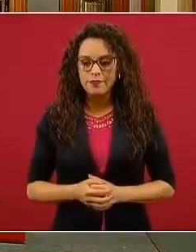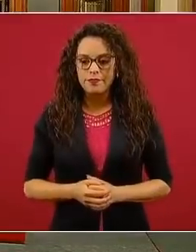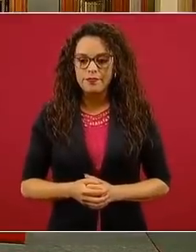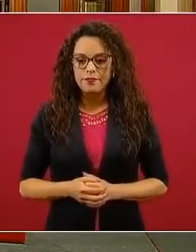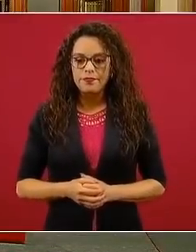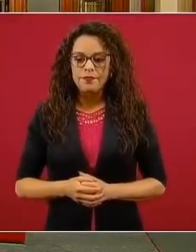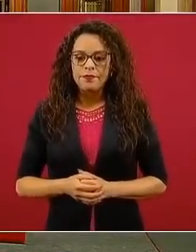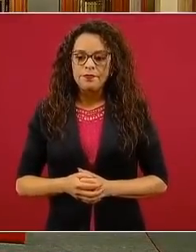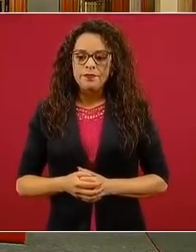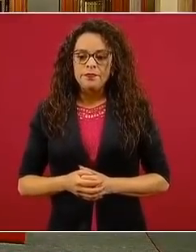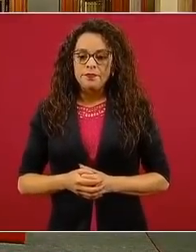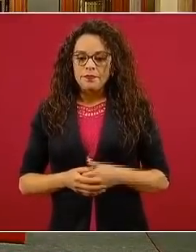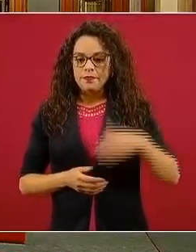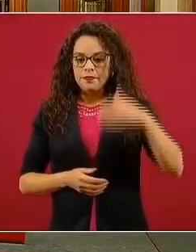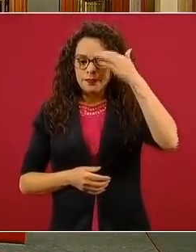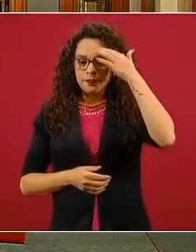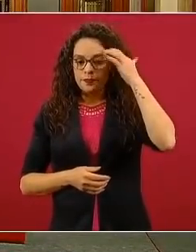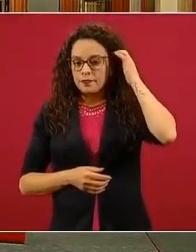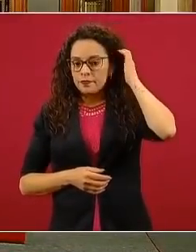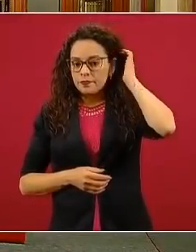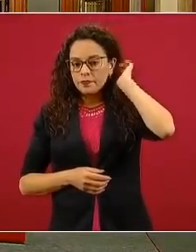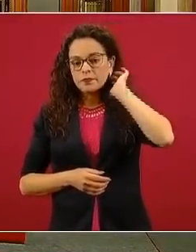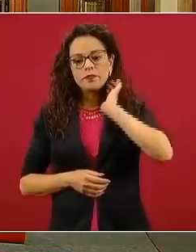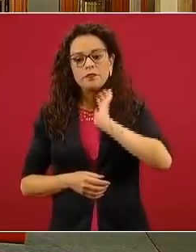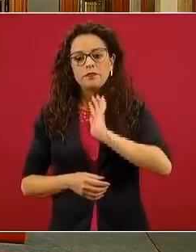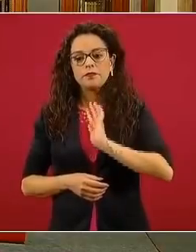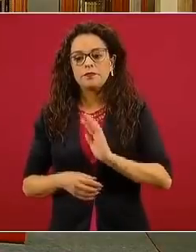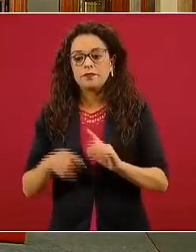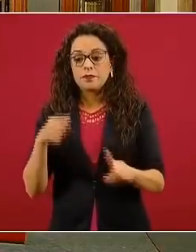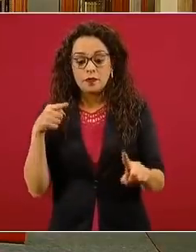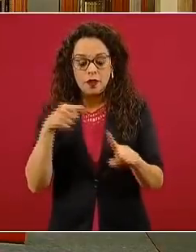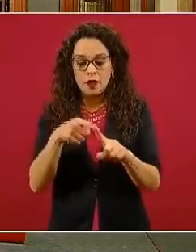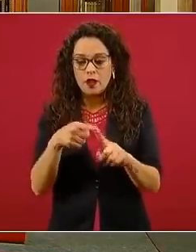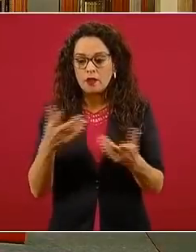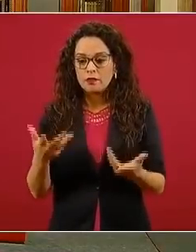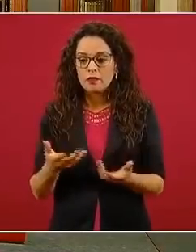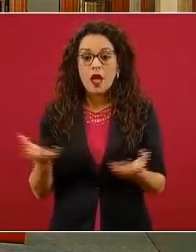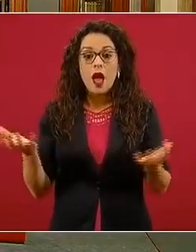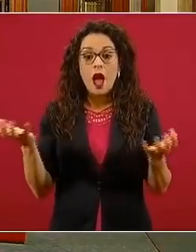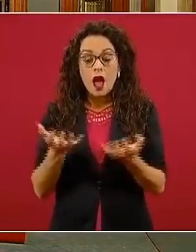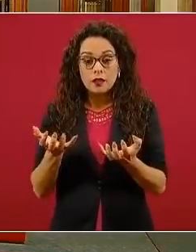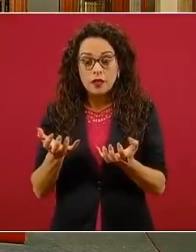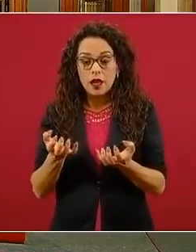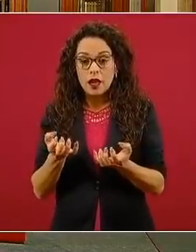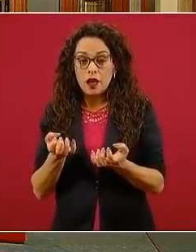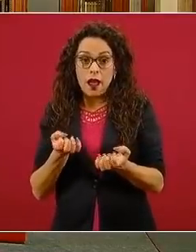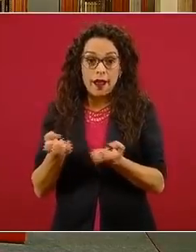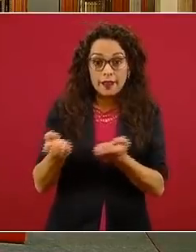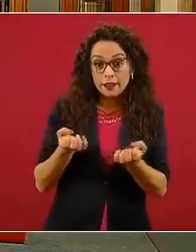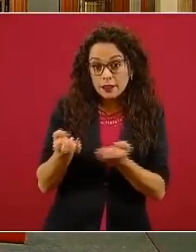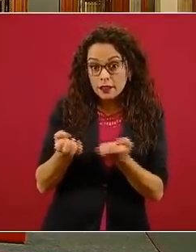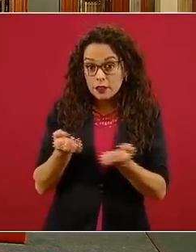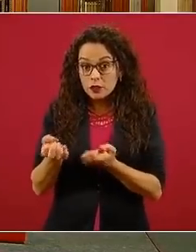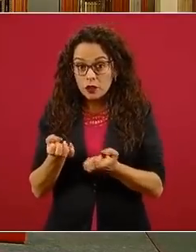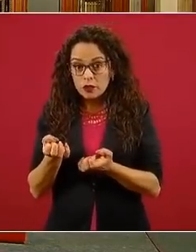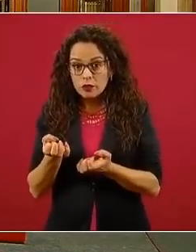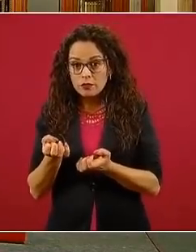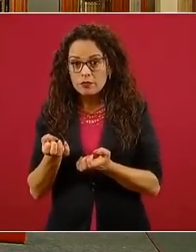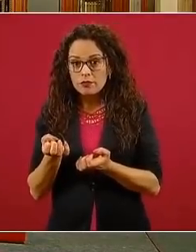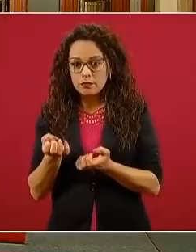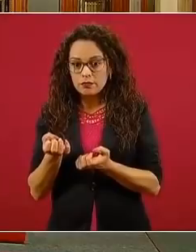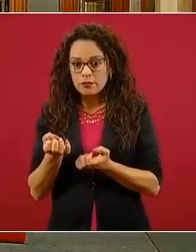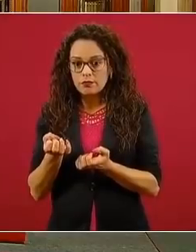con el ejercicio, o sea, realizar actividad física de manera sistémica.